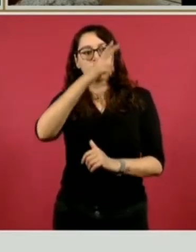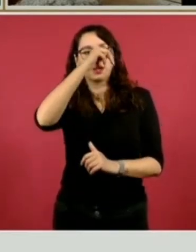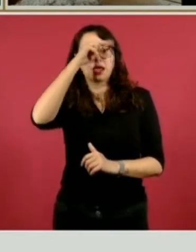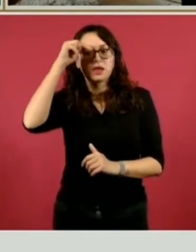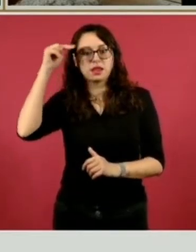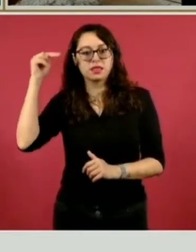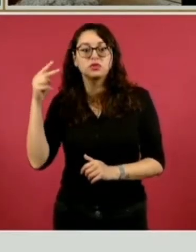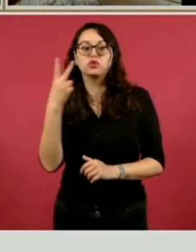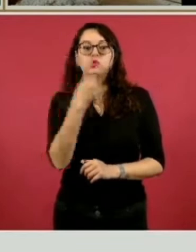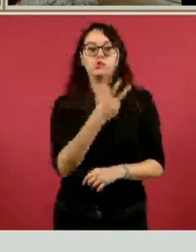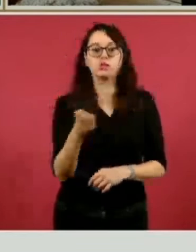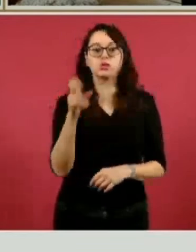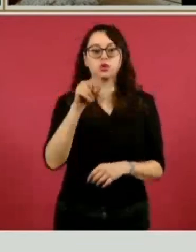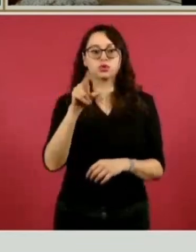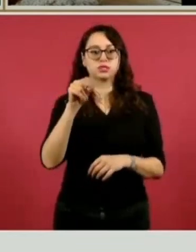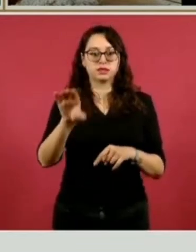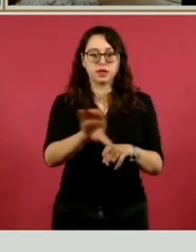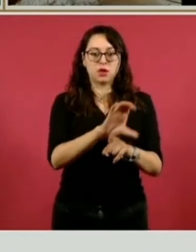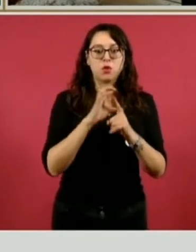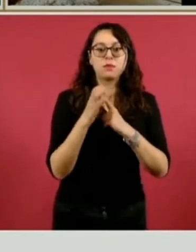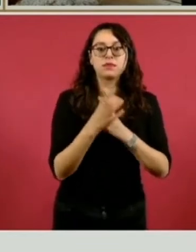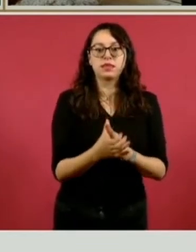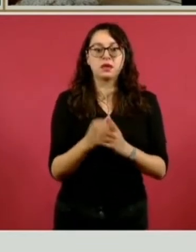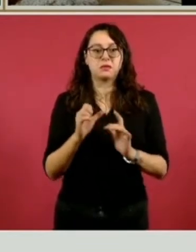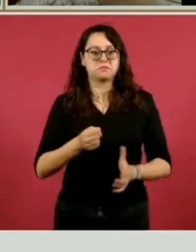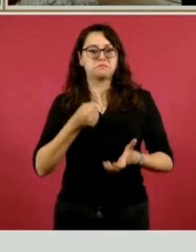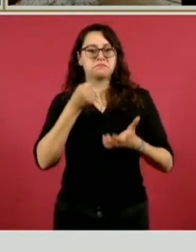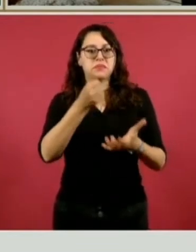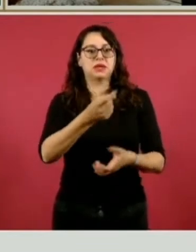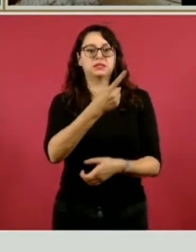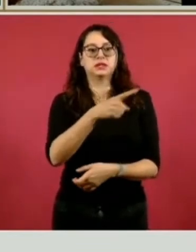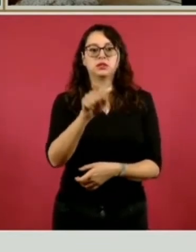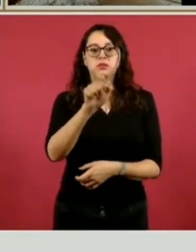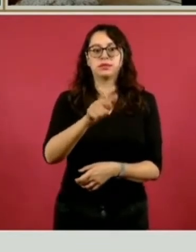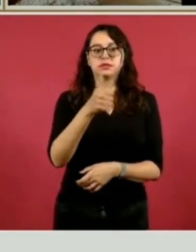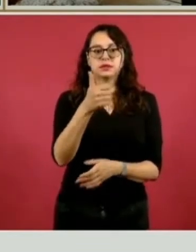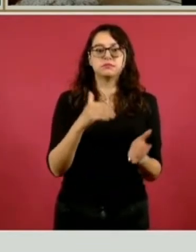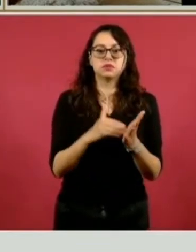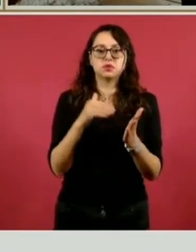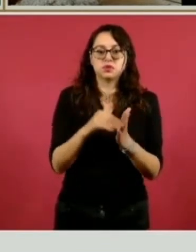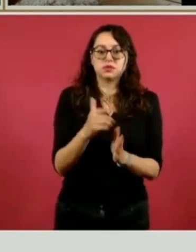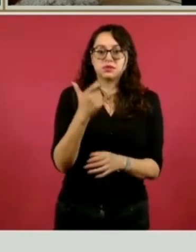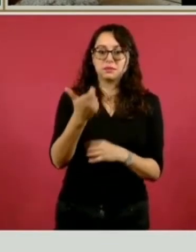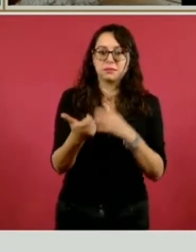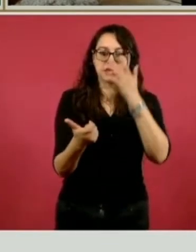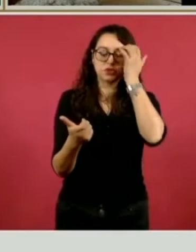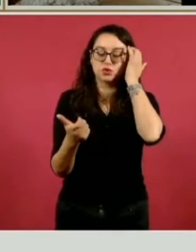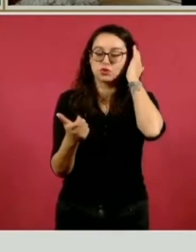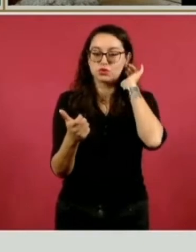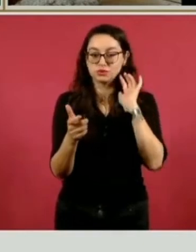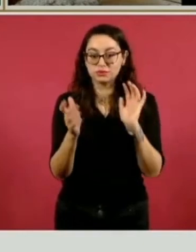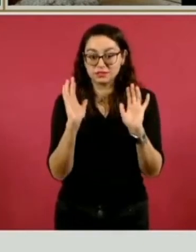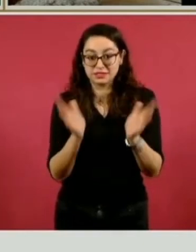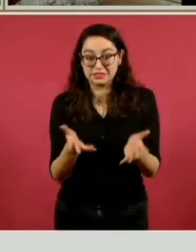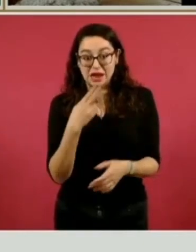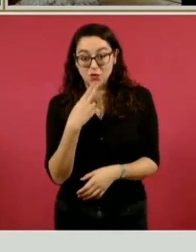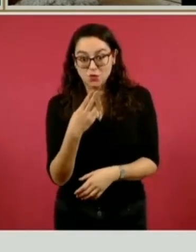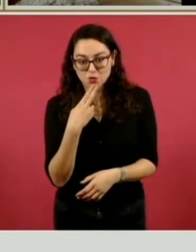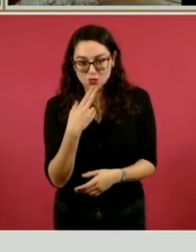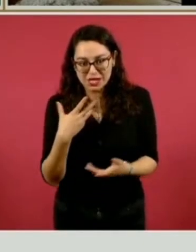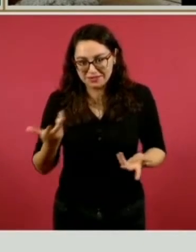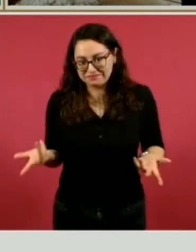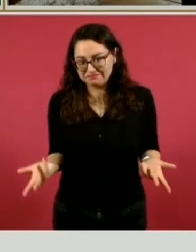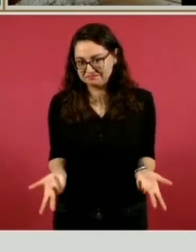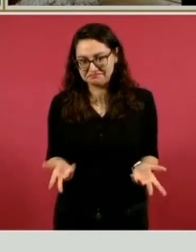126 millones de pesos. Y trajimos algunos ejemplos, por ejemplo, este de la curva,